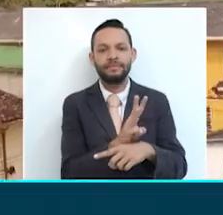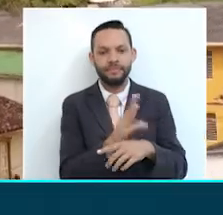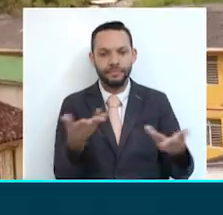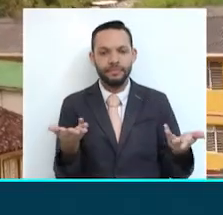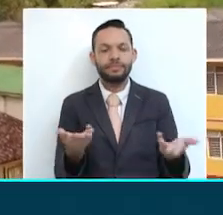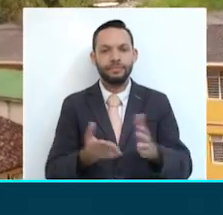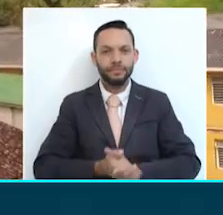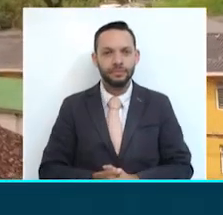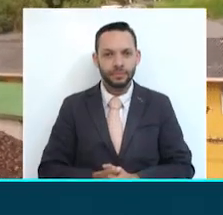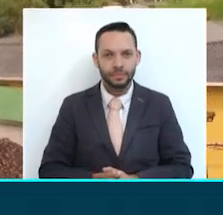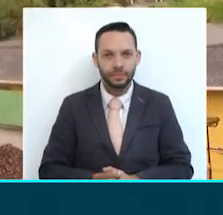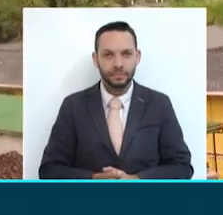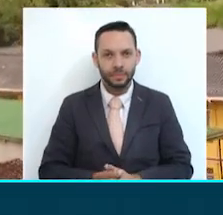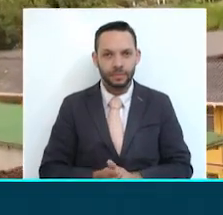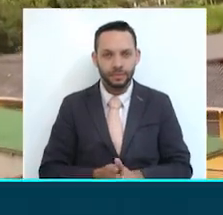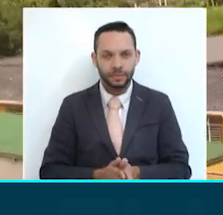.co